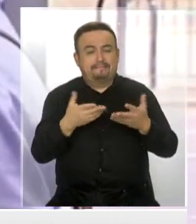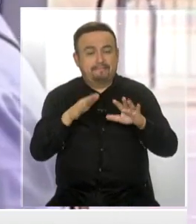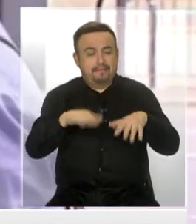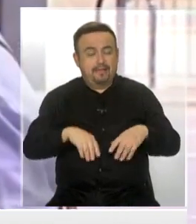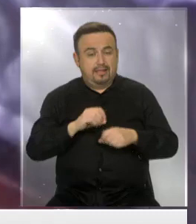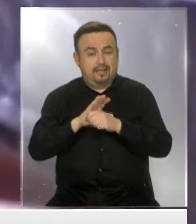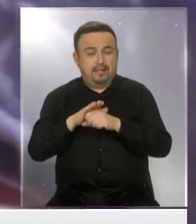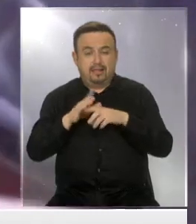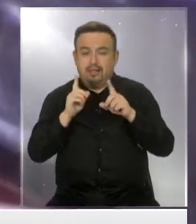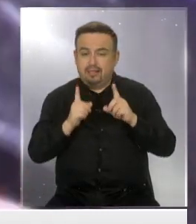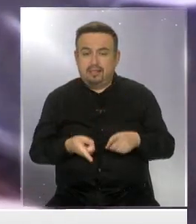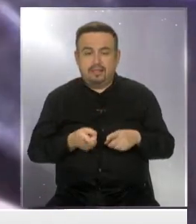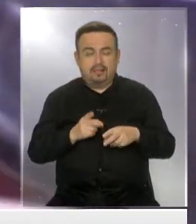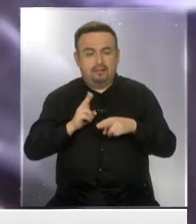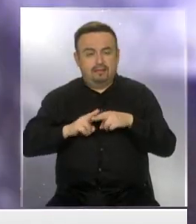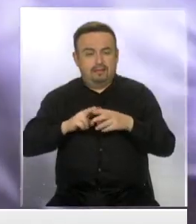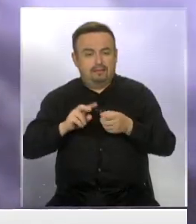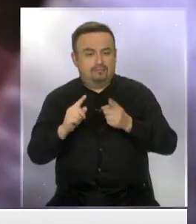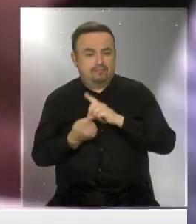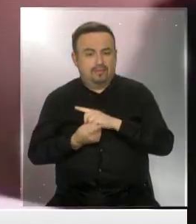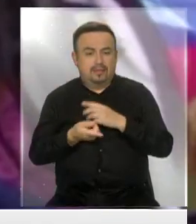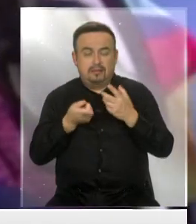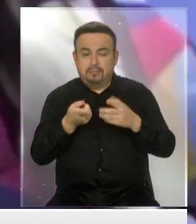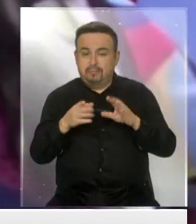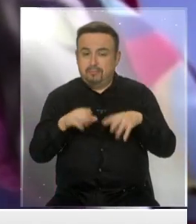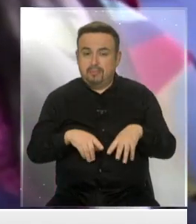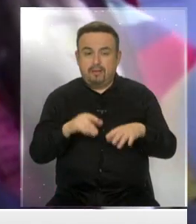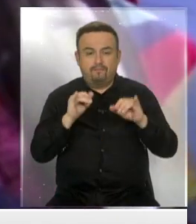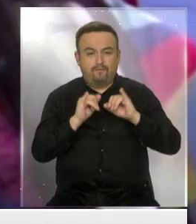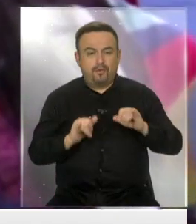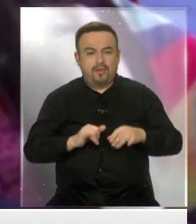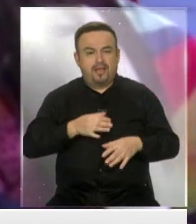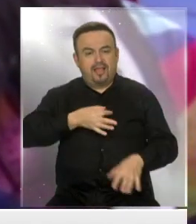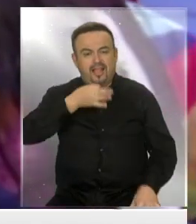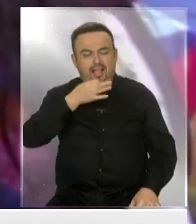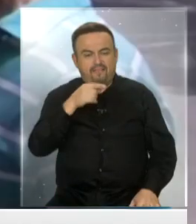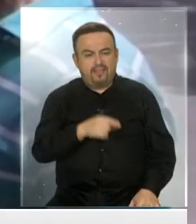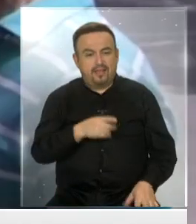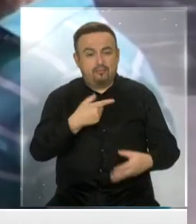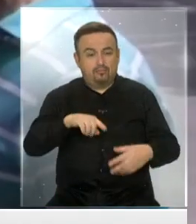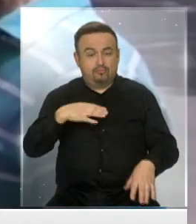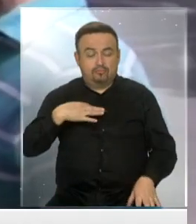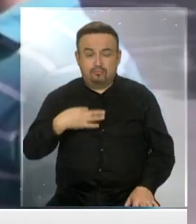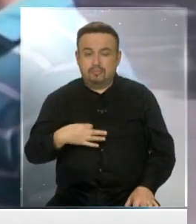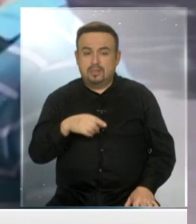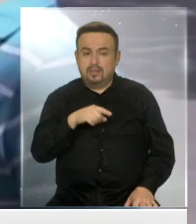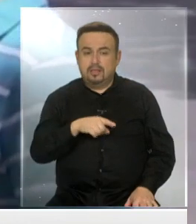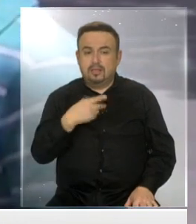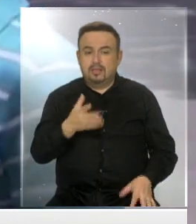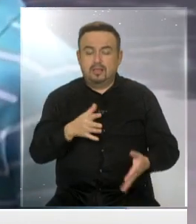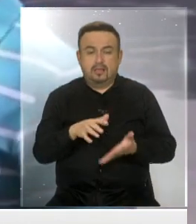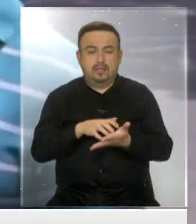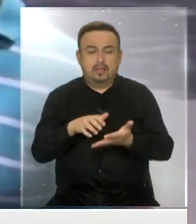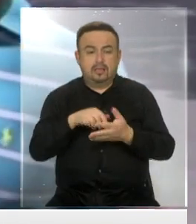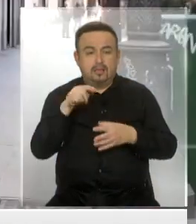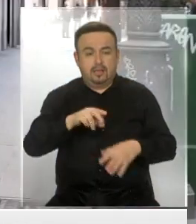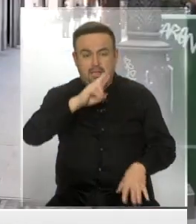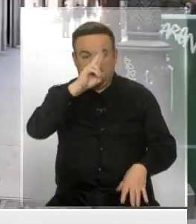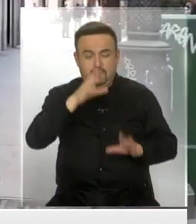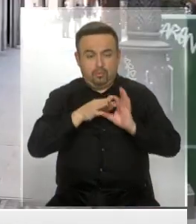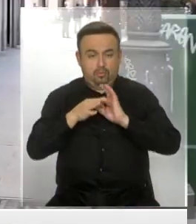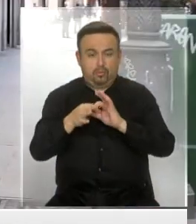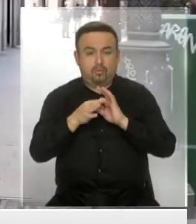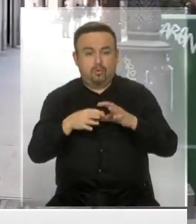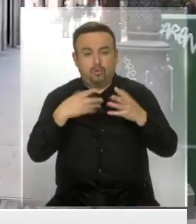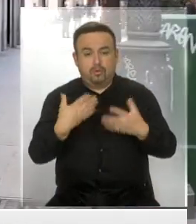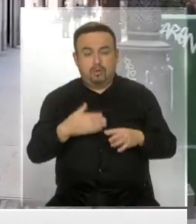pandemia se ha tenido que reconvertir. El mismo destino que han tenido muchos de sus ciudadanos luego que la economía de Reino Unido registrara